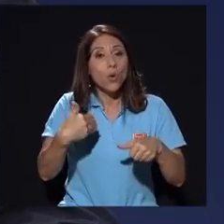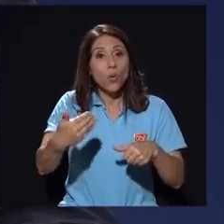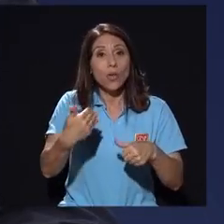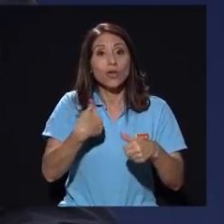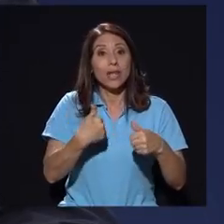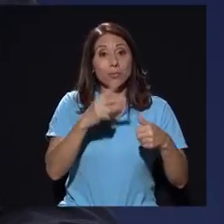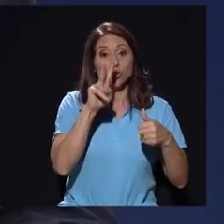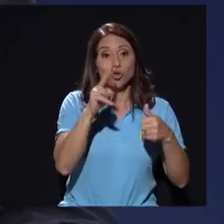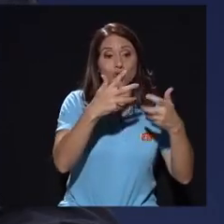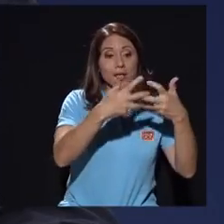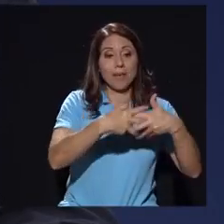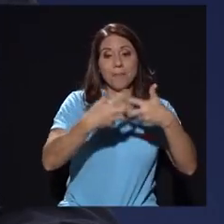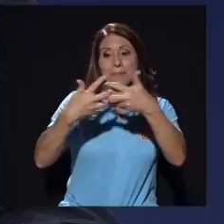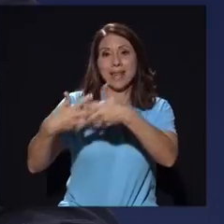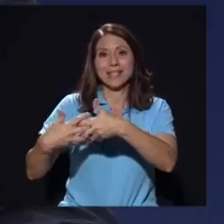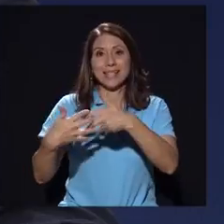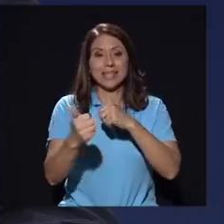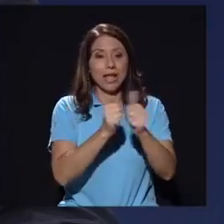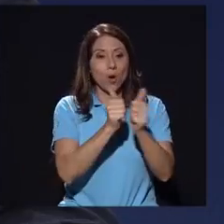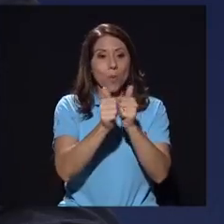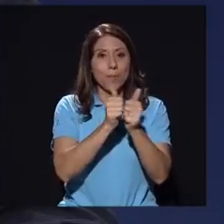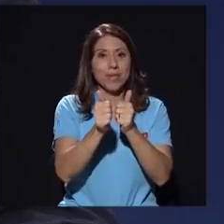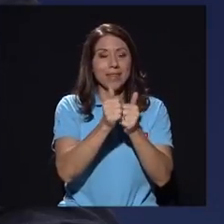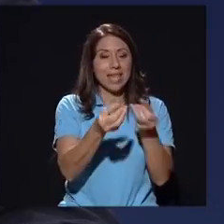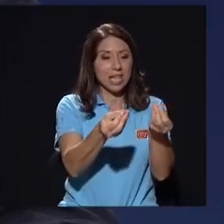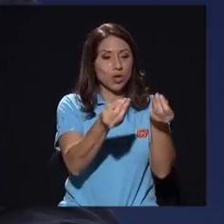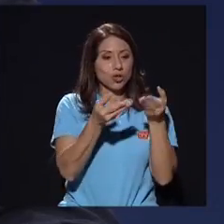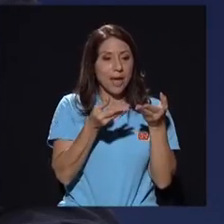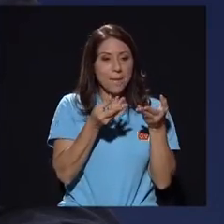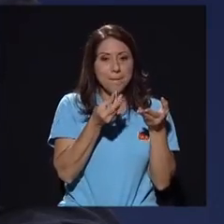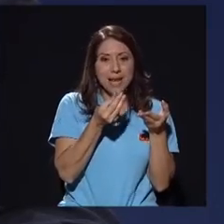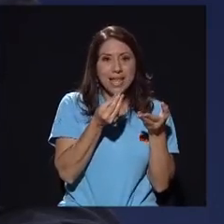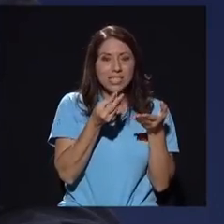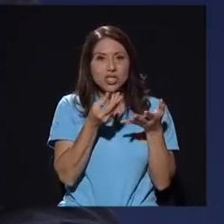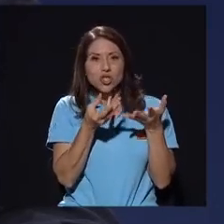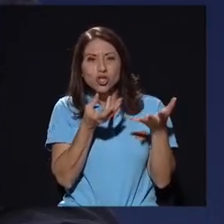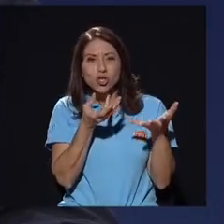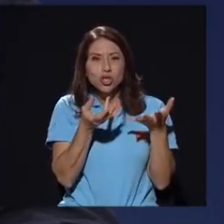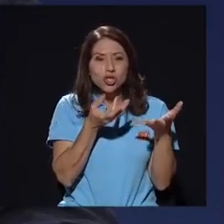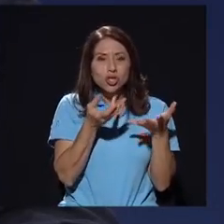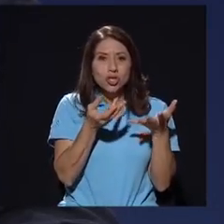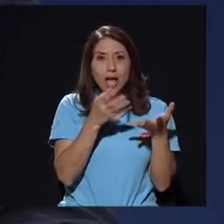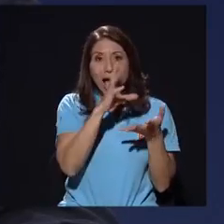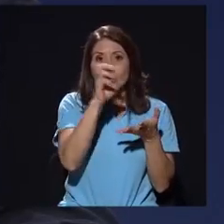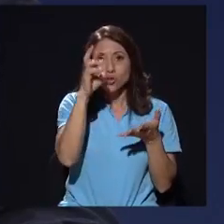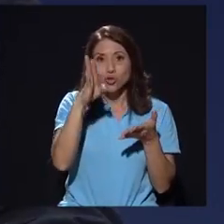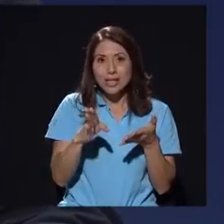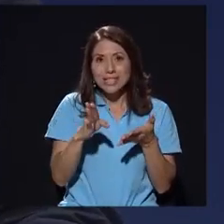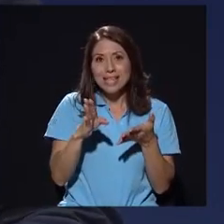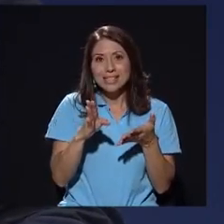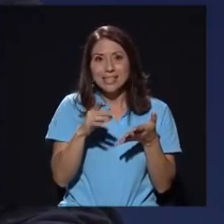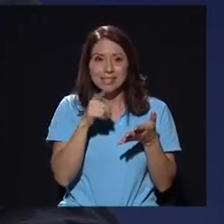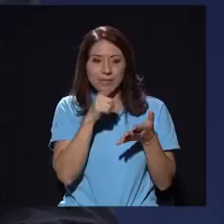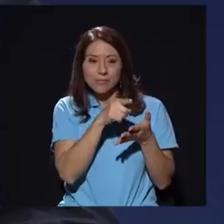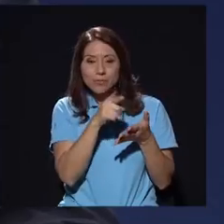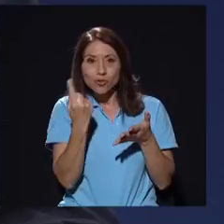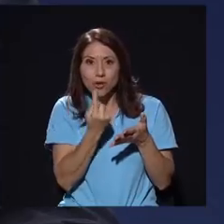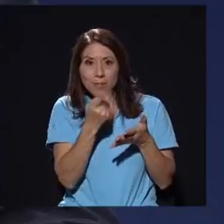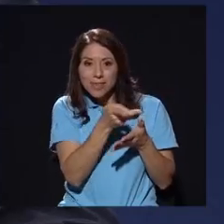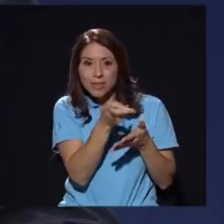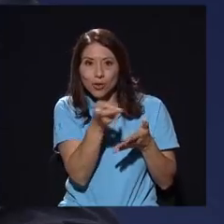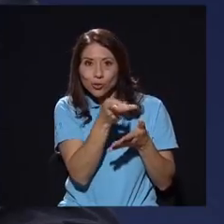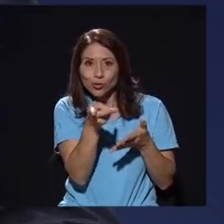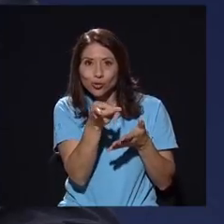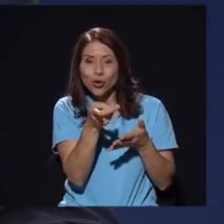empresas que compiten y que nos dan precios deficitarios a los costarricenses alrededor de un producto elemental